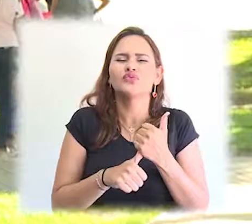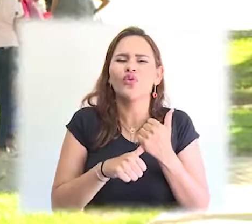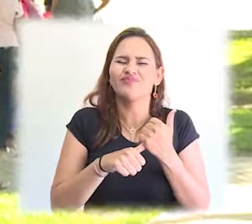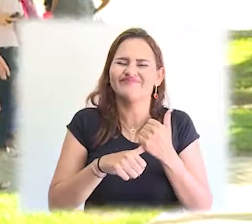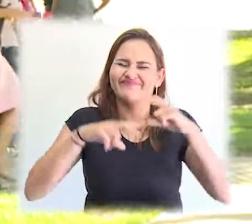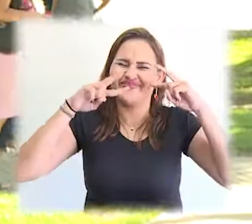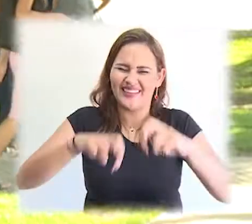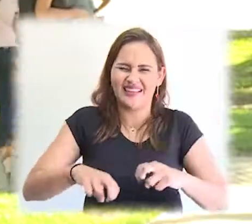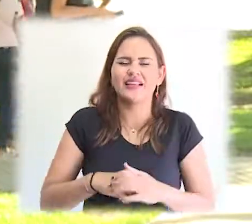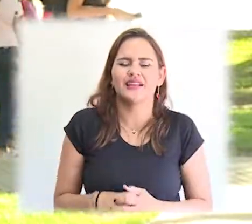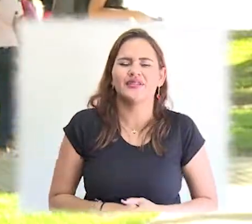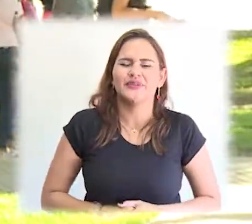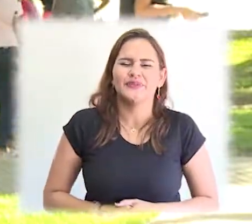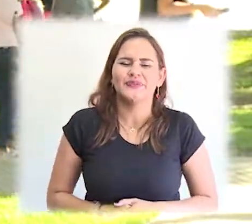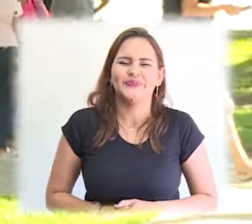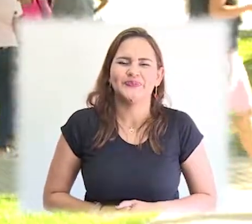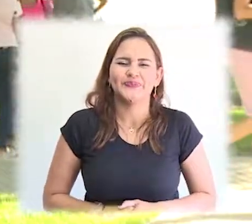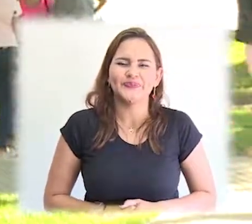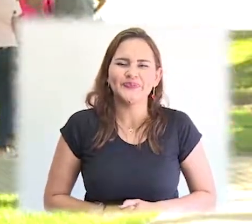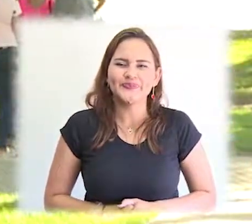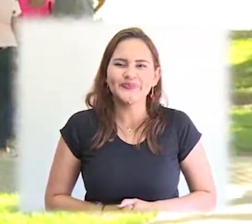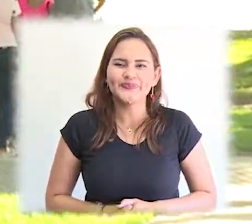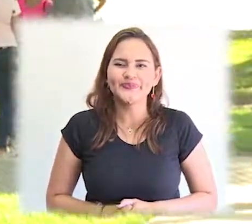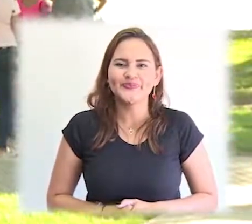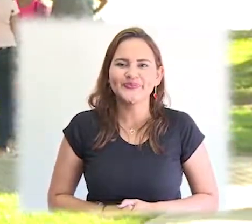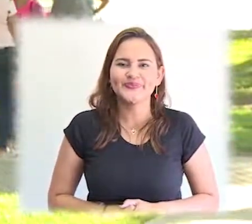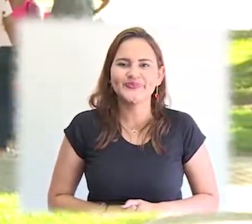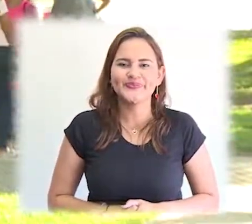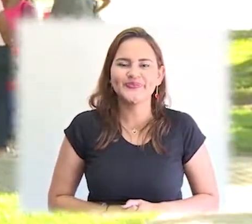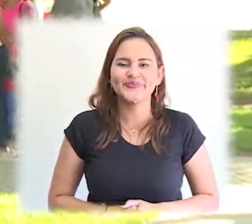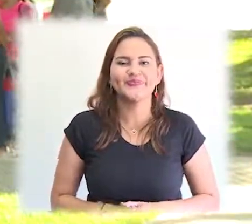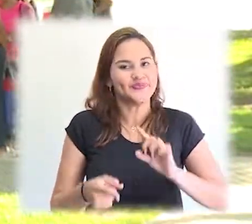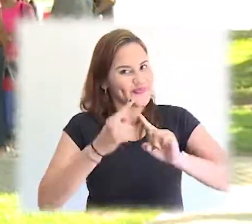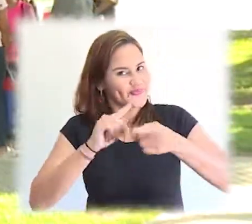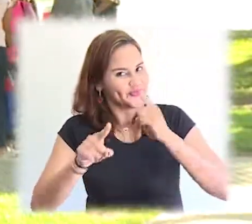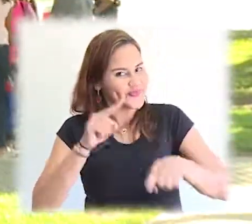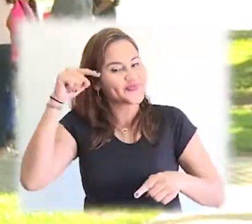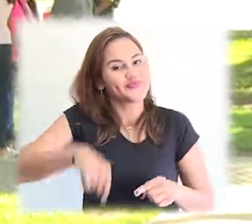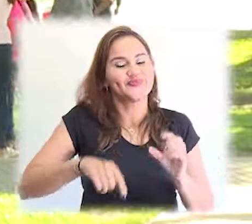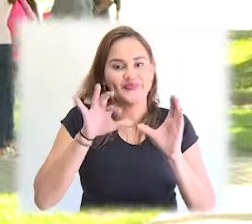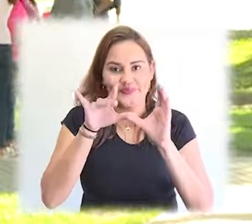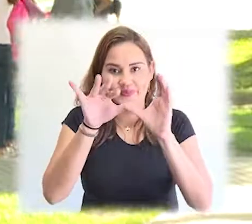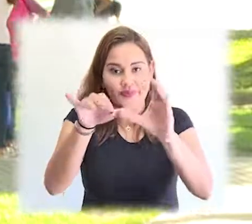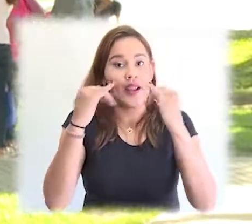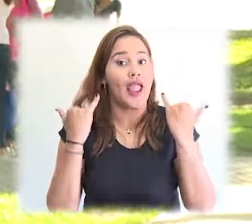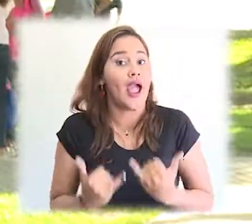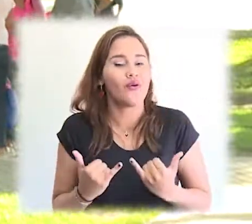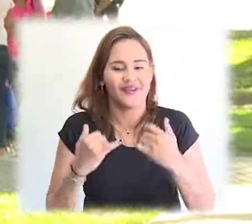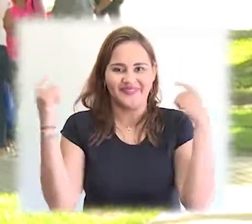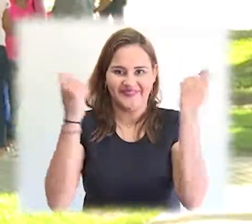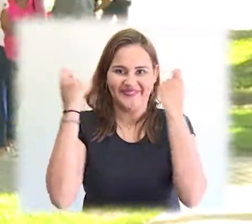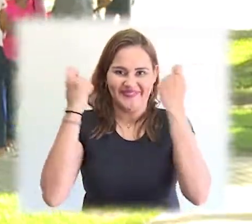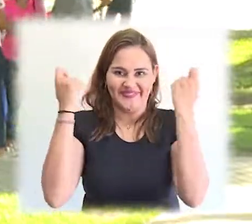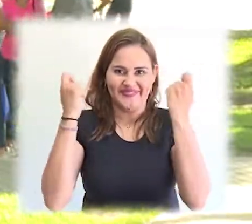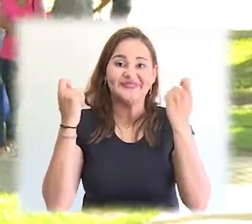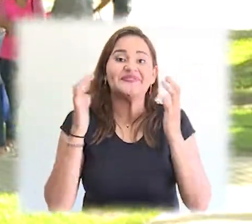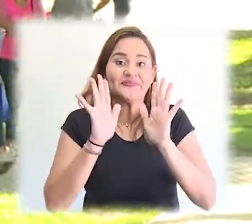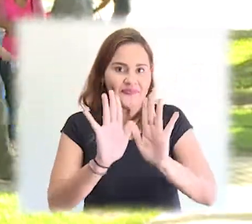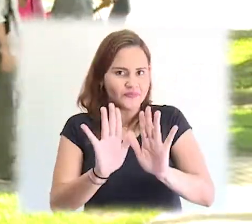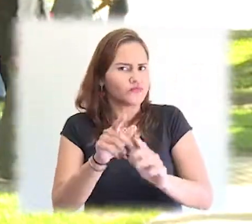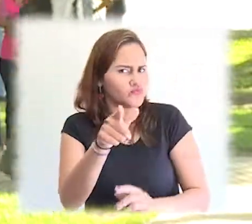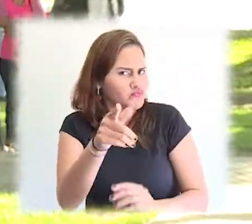Amigos, esto es El Campus TV, ¿vamos a una breve pausa? Y en segundos conoceremos la historia de una estudiante francesa que cumple sus sueños